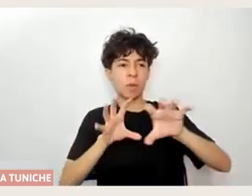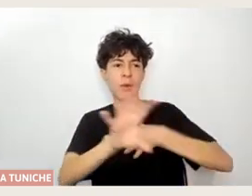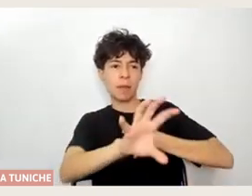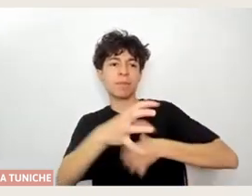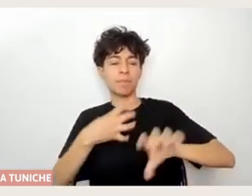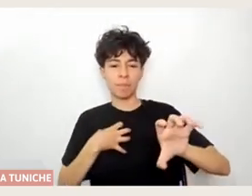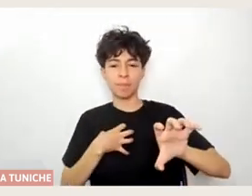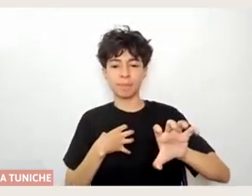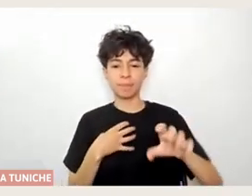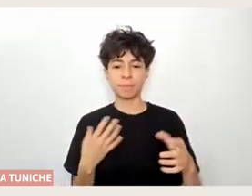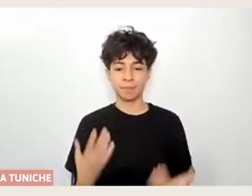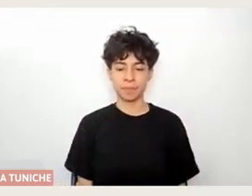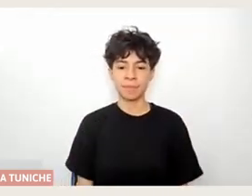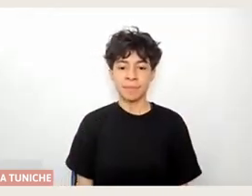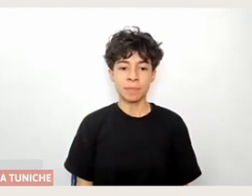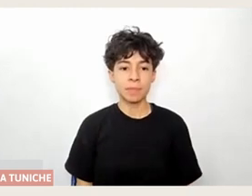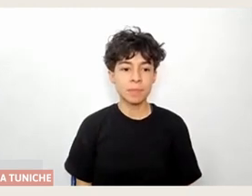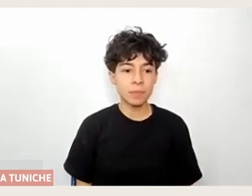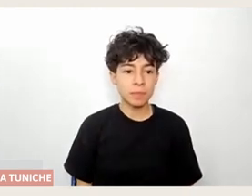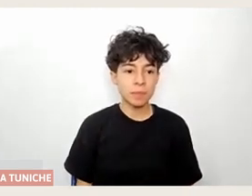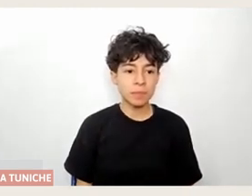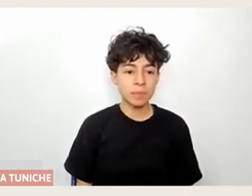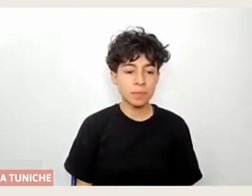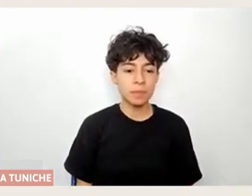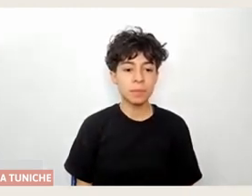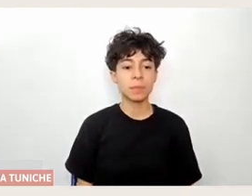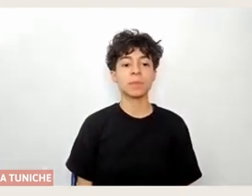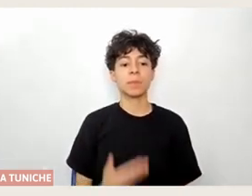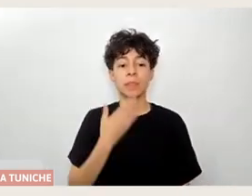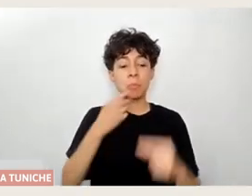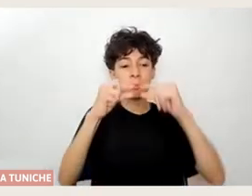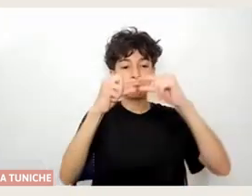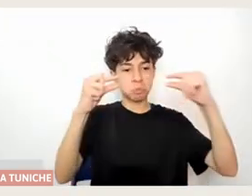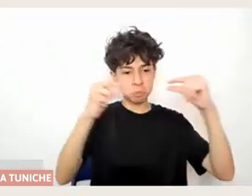¿Qué más? Los epígrafes también me parecen al callo.